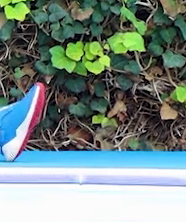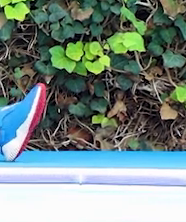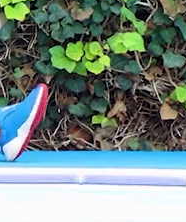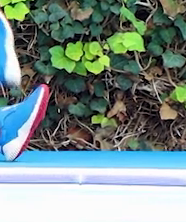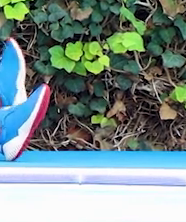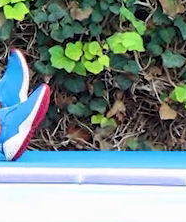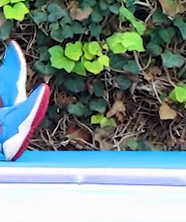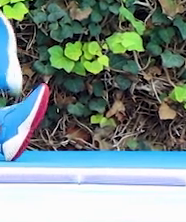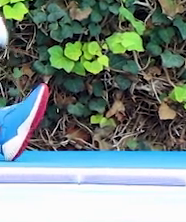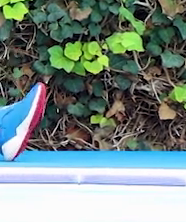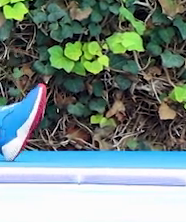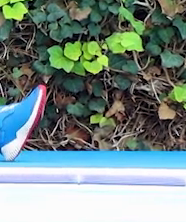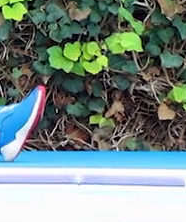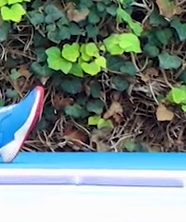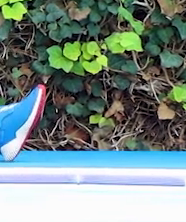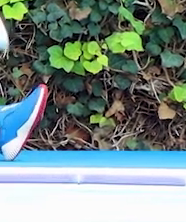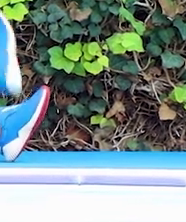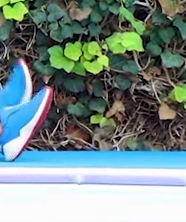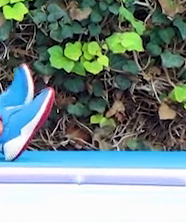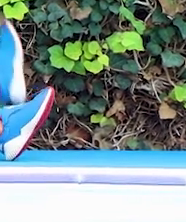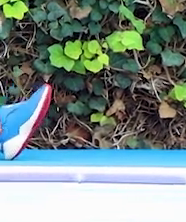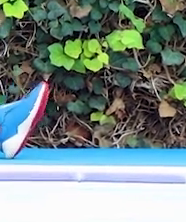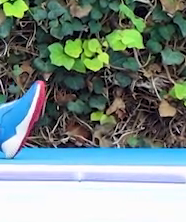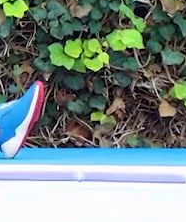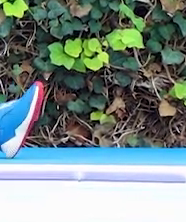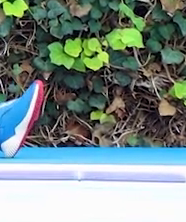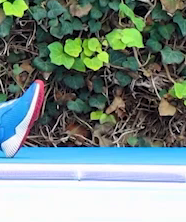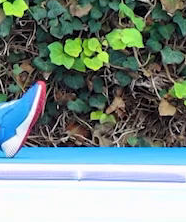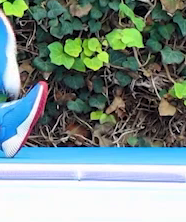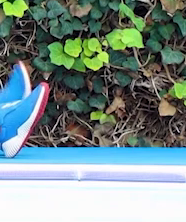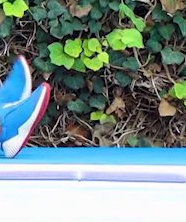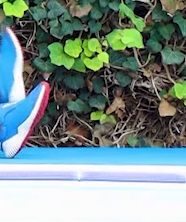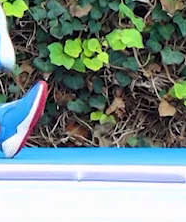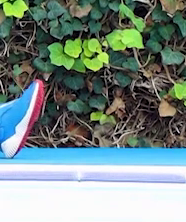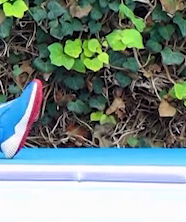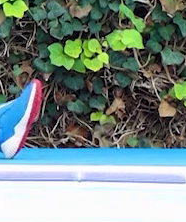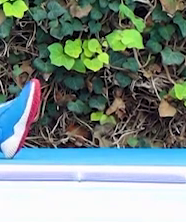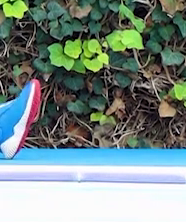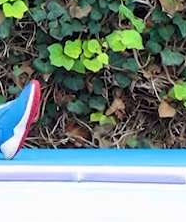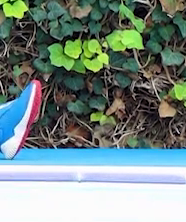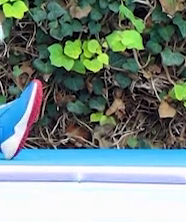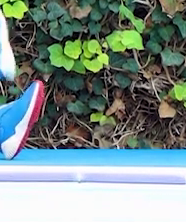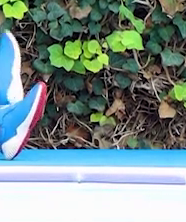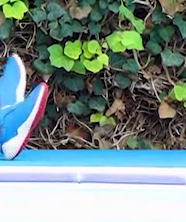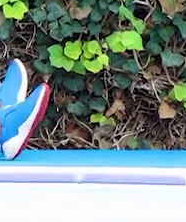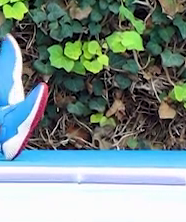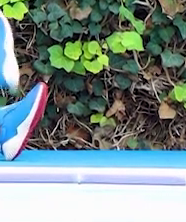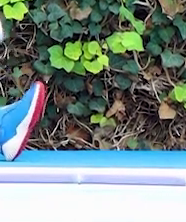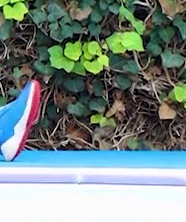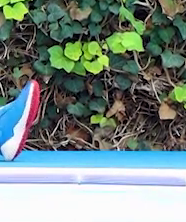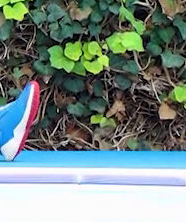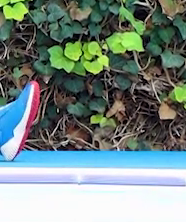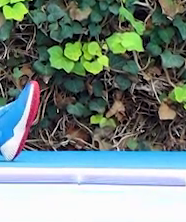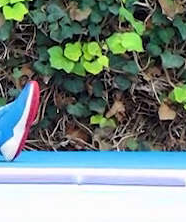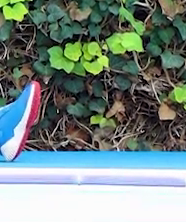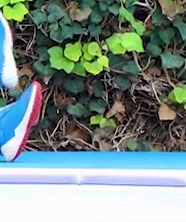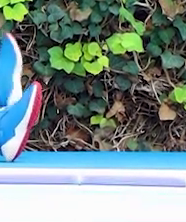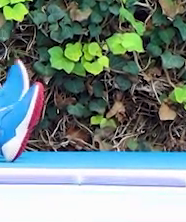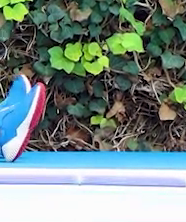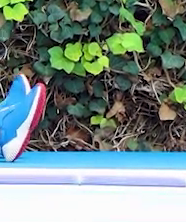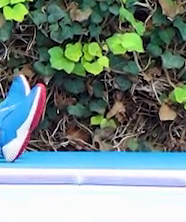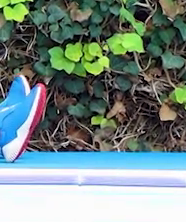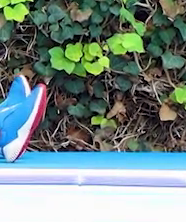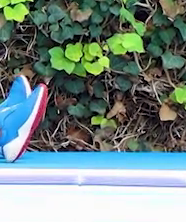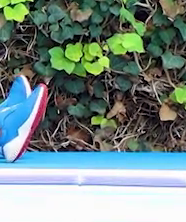sin que toque el suelo. Muy bien. Estira muy bien. Sin que toque el suelo. Perfecto. Una más.